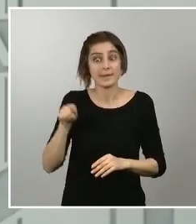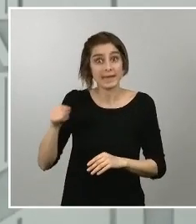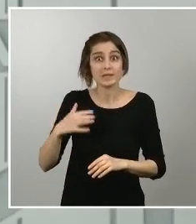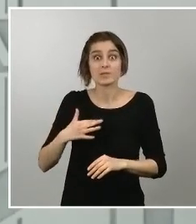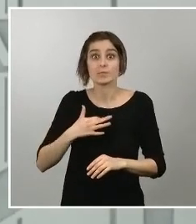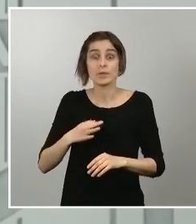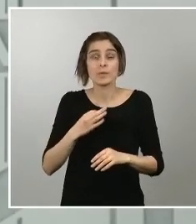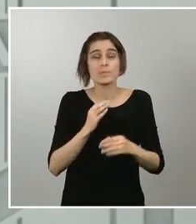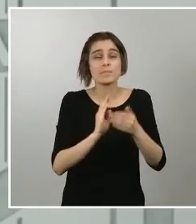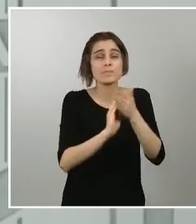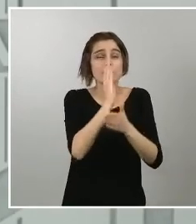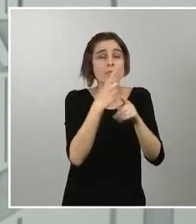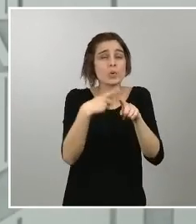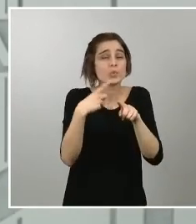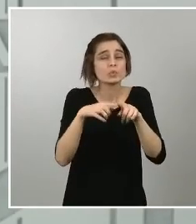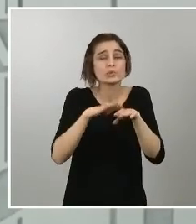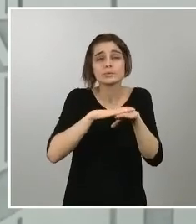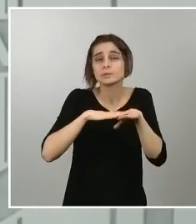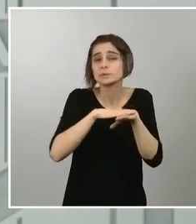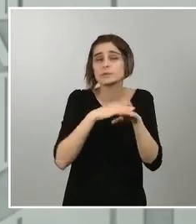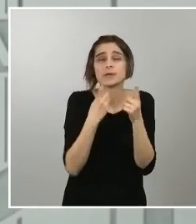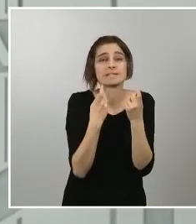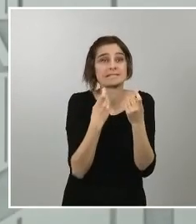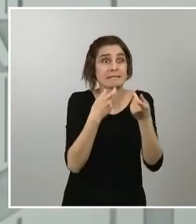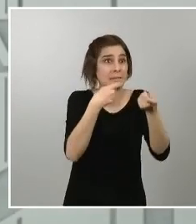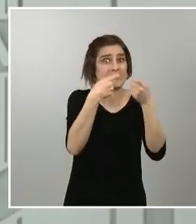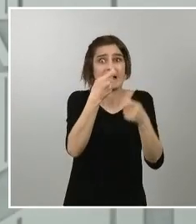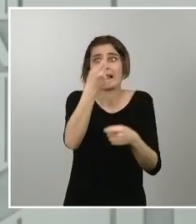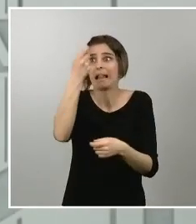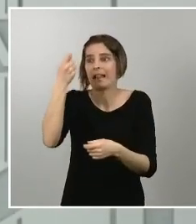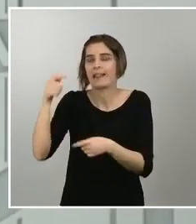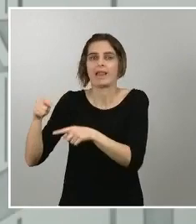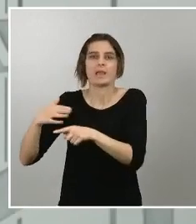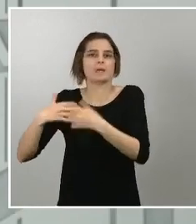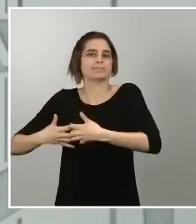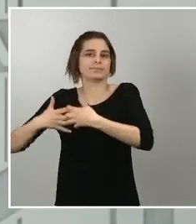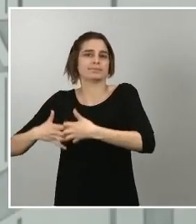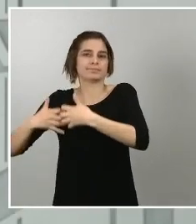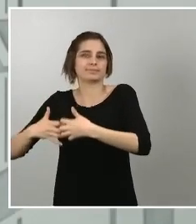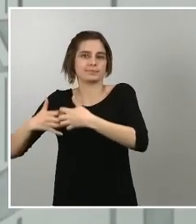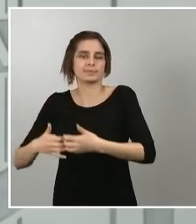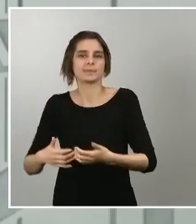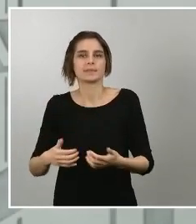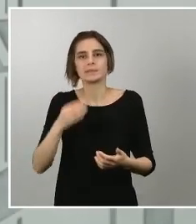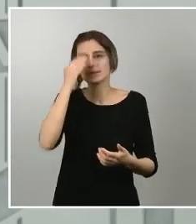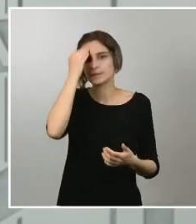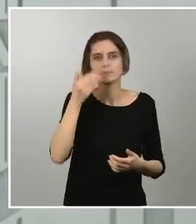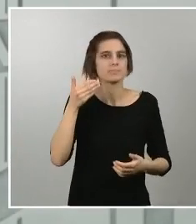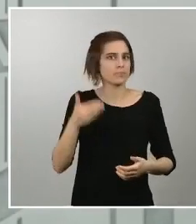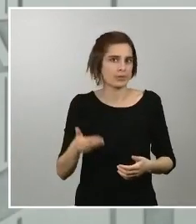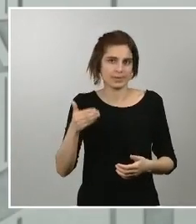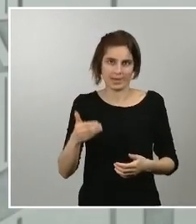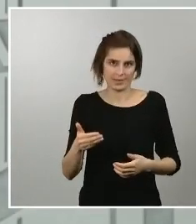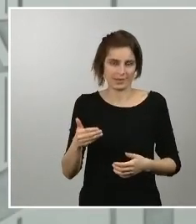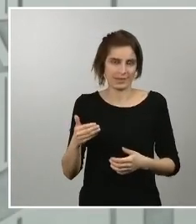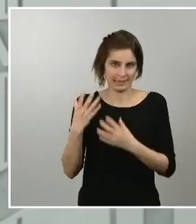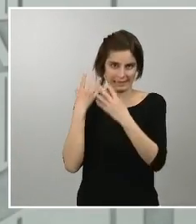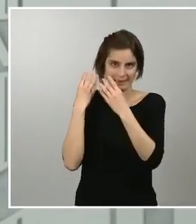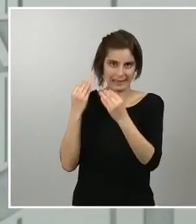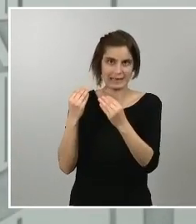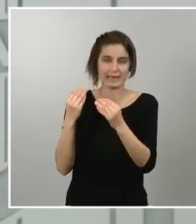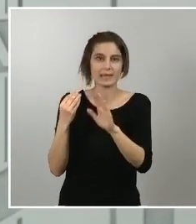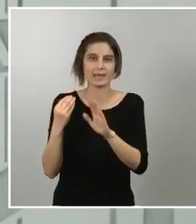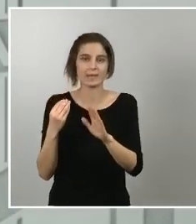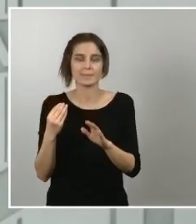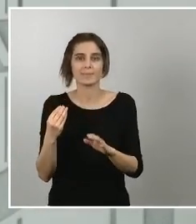esenciales y que son escasos en el mercado esto creo que es muy importante entenderlo el problema de la dificultad de encontrar material